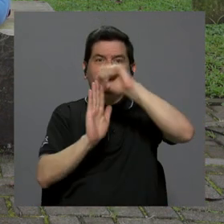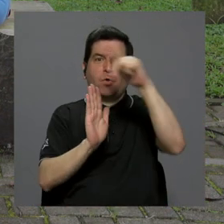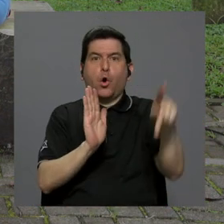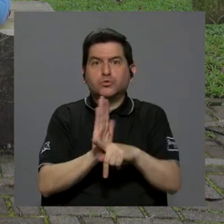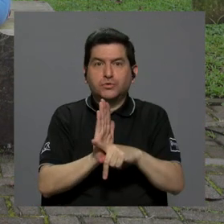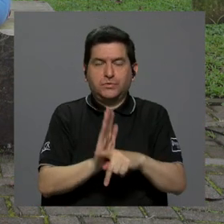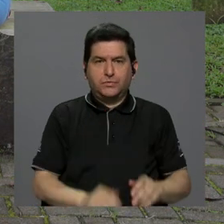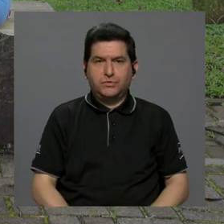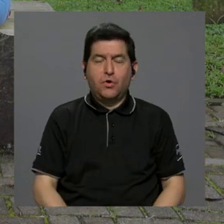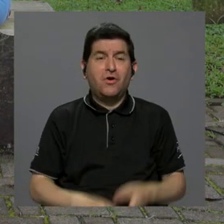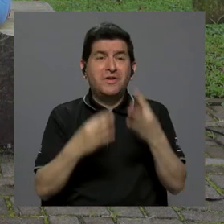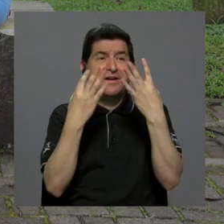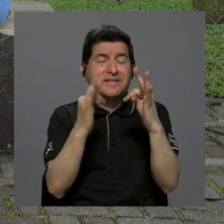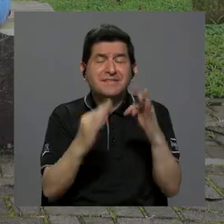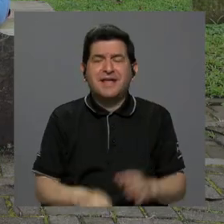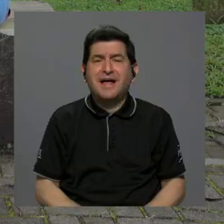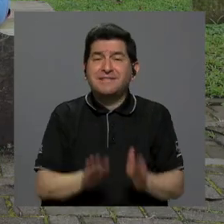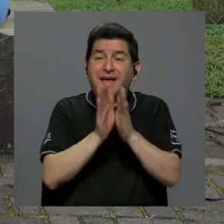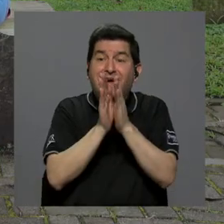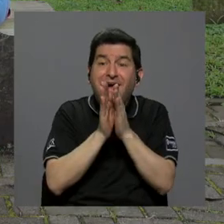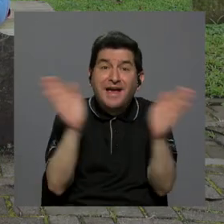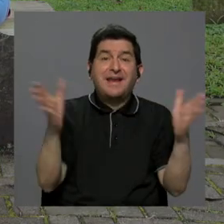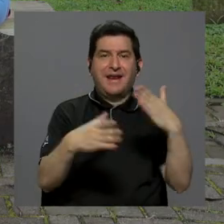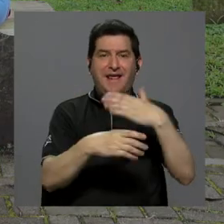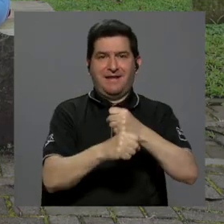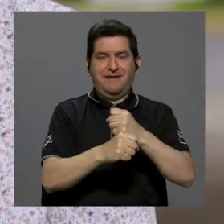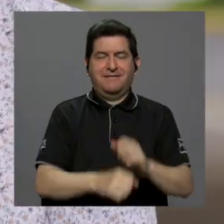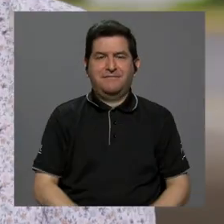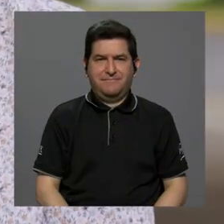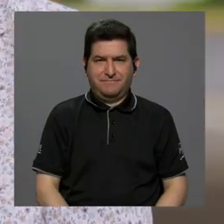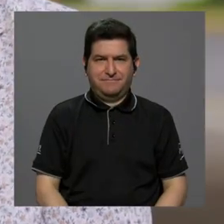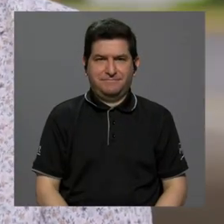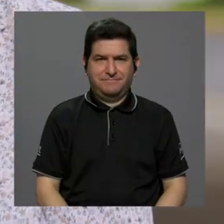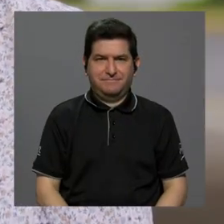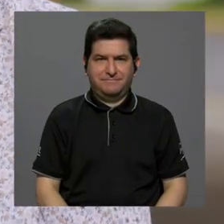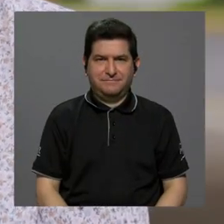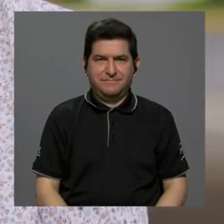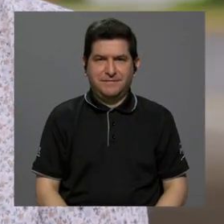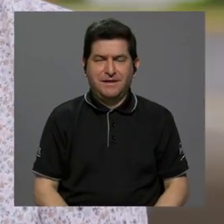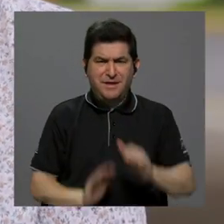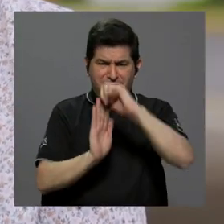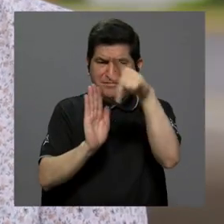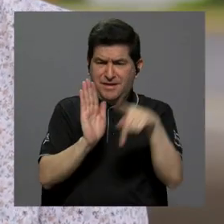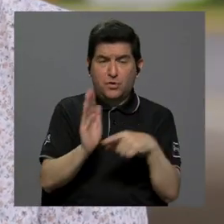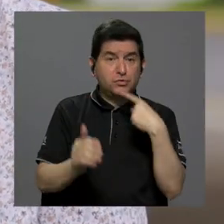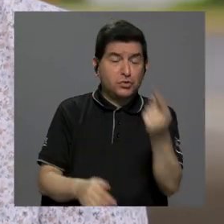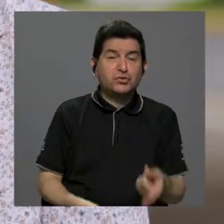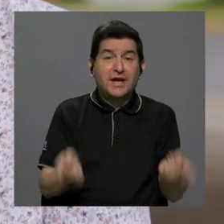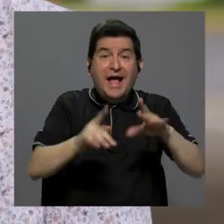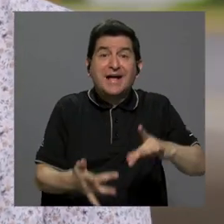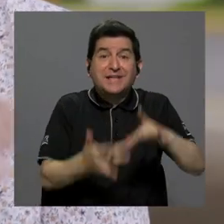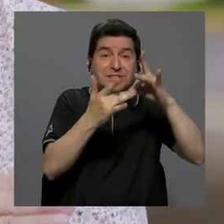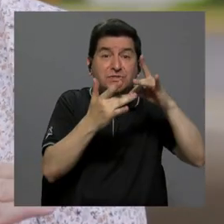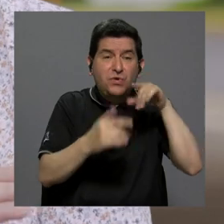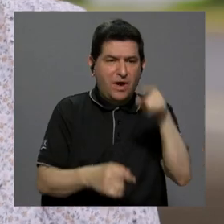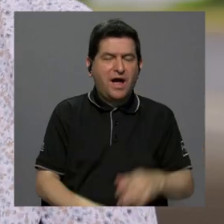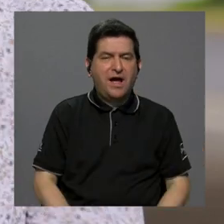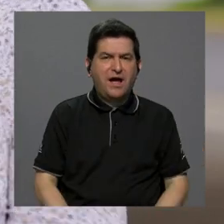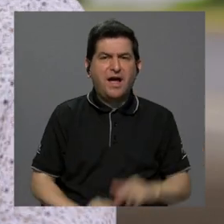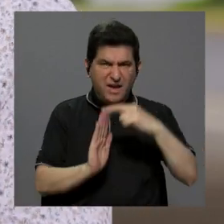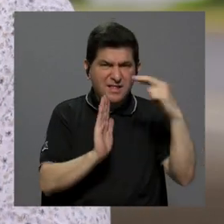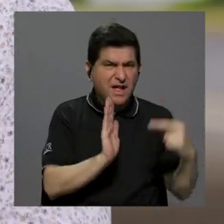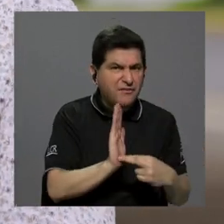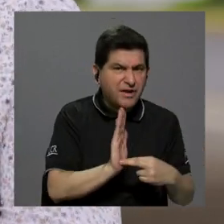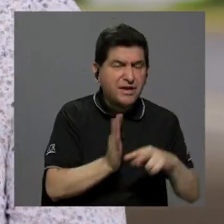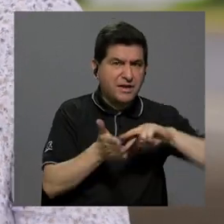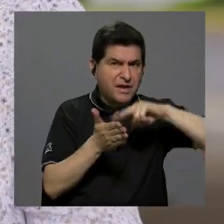chocando con la Constitución en tanto pretende generalizarlo. Entonces, en donde la Constitución dice excepcional,